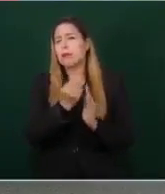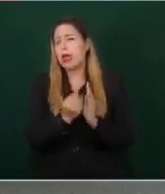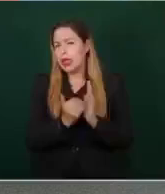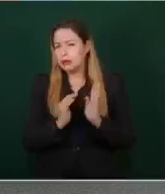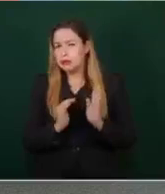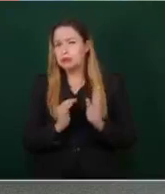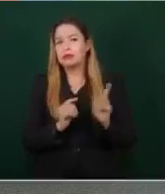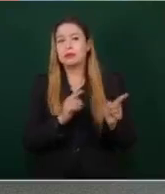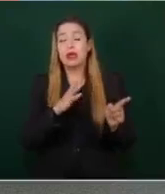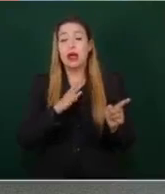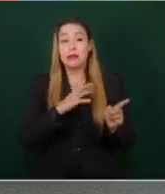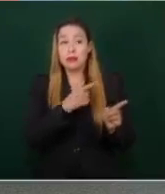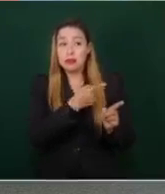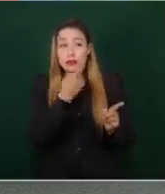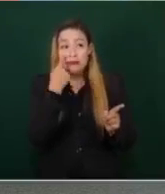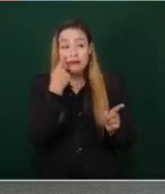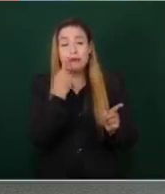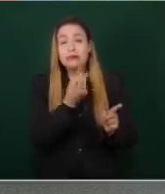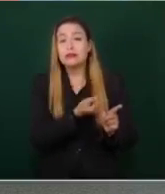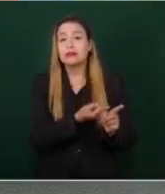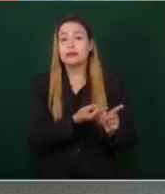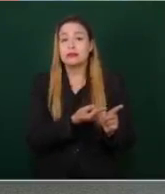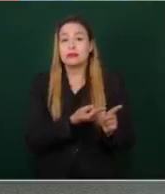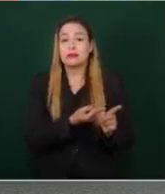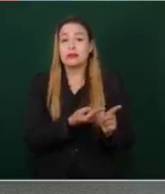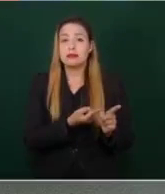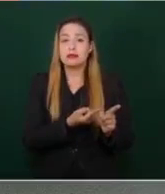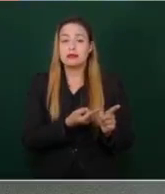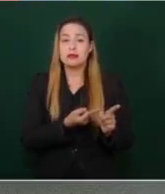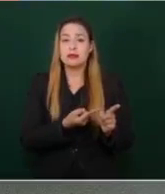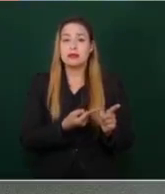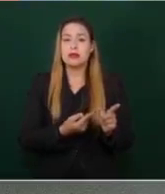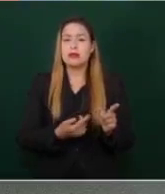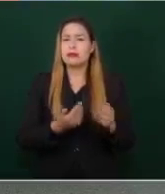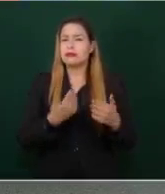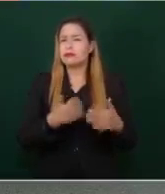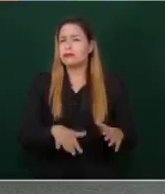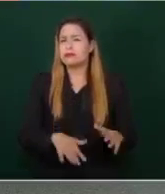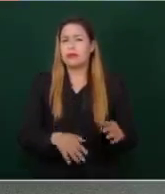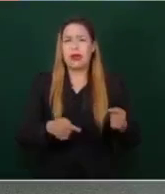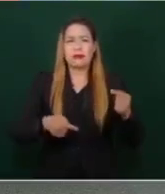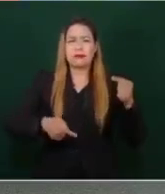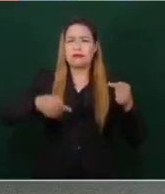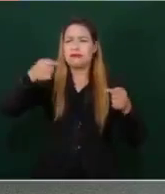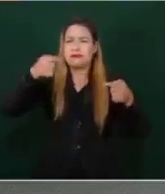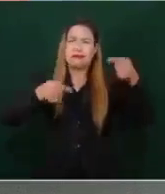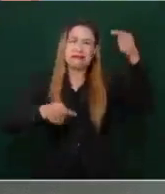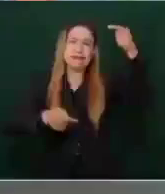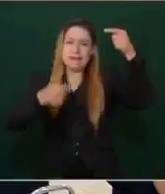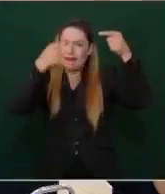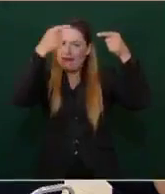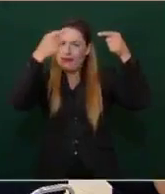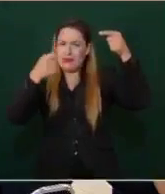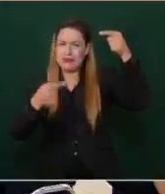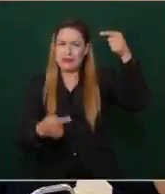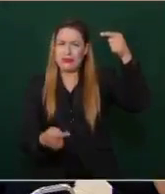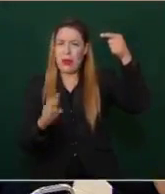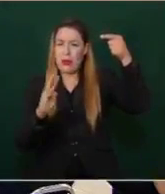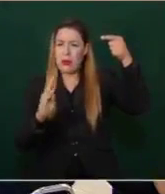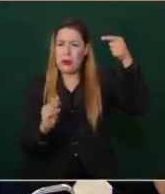ha habido menos muertos que en un año